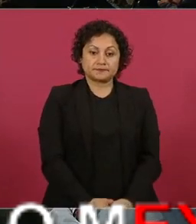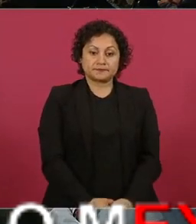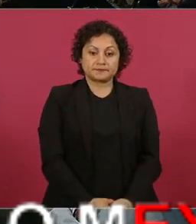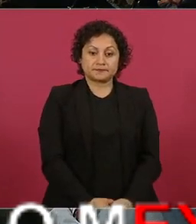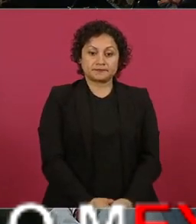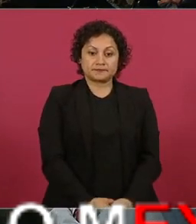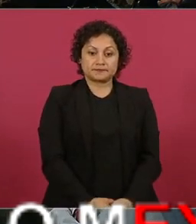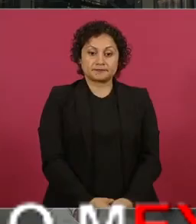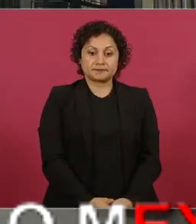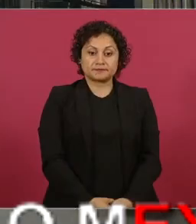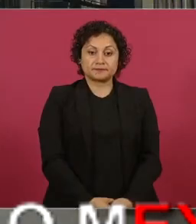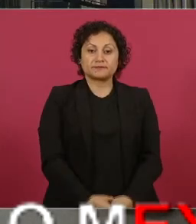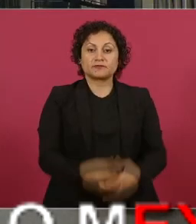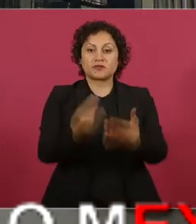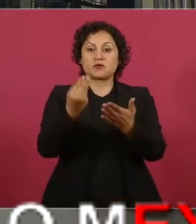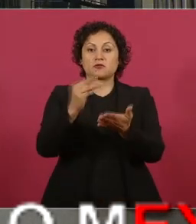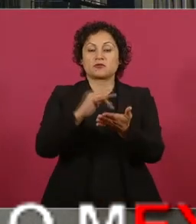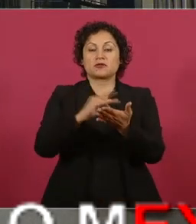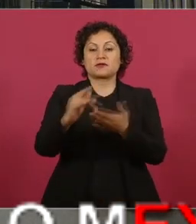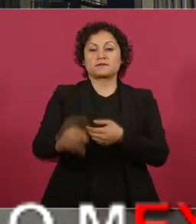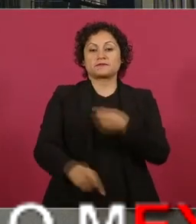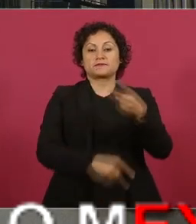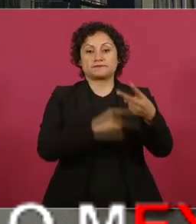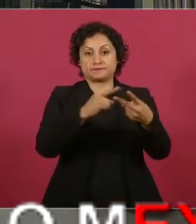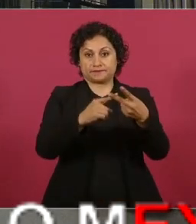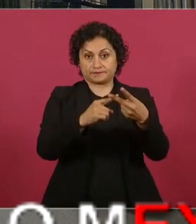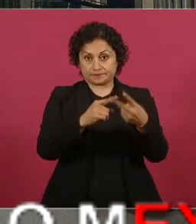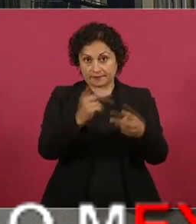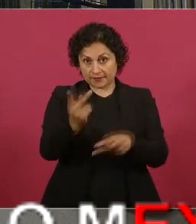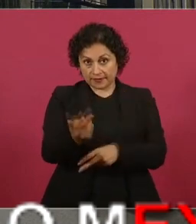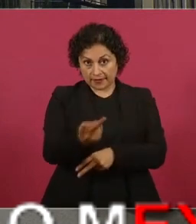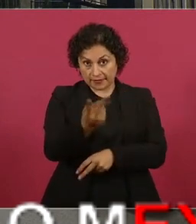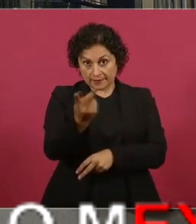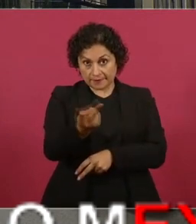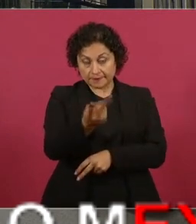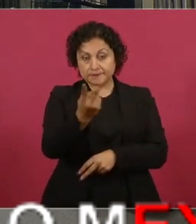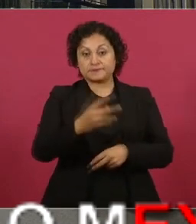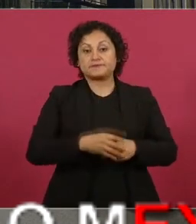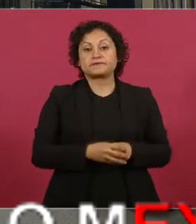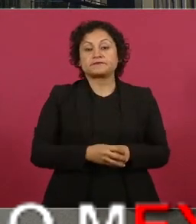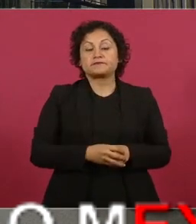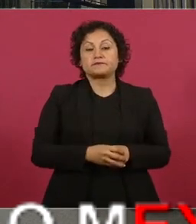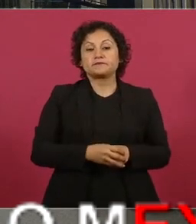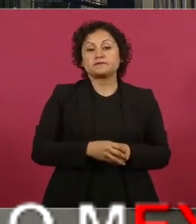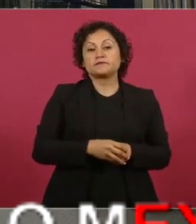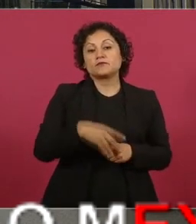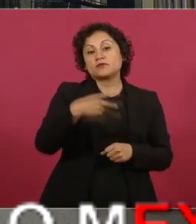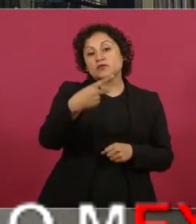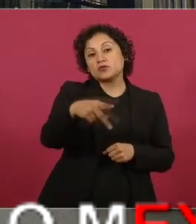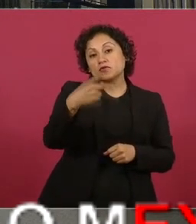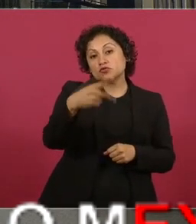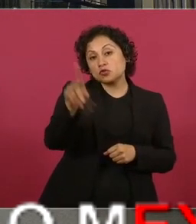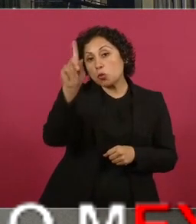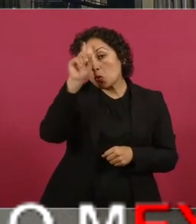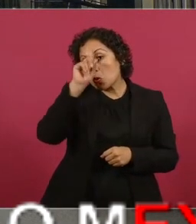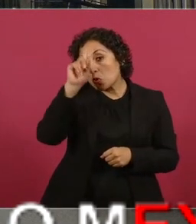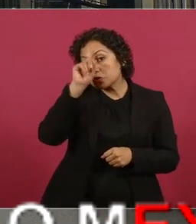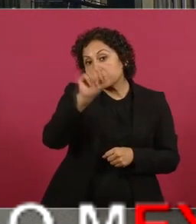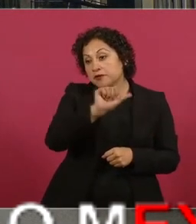Muchas gracias. En una segunda pregunta, ¿qué le podría aconsejar al gobierno de Puebla?